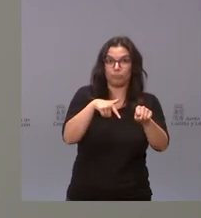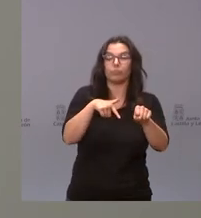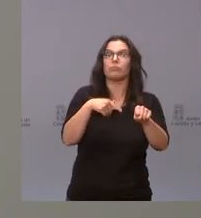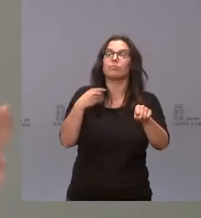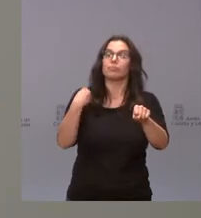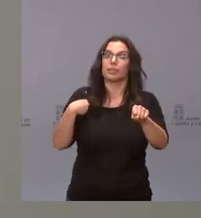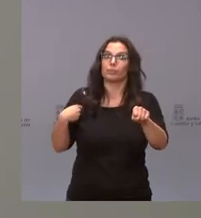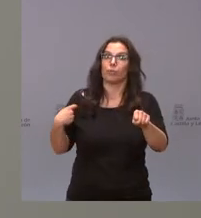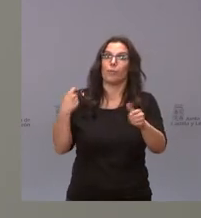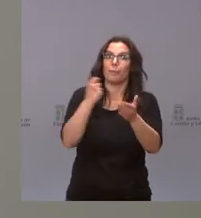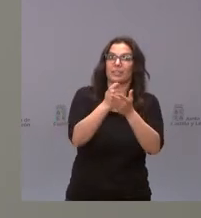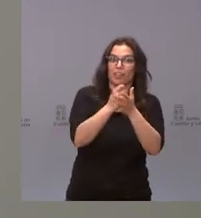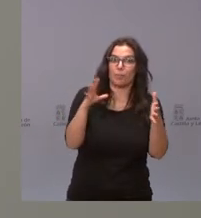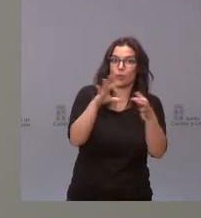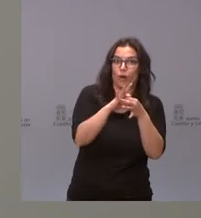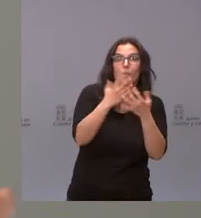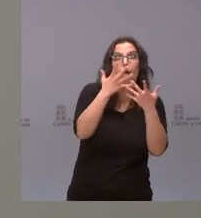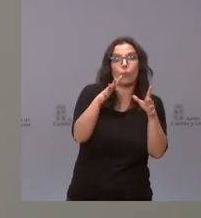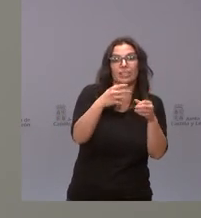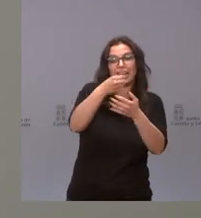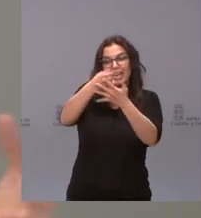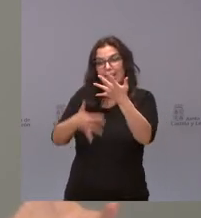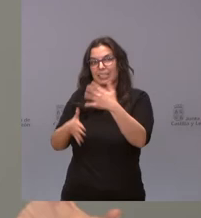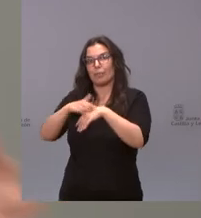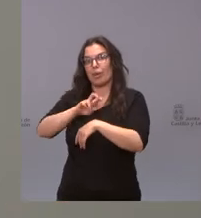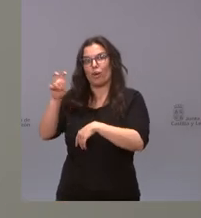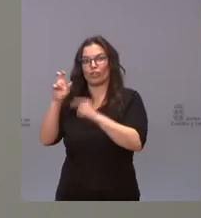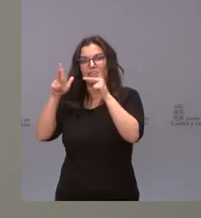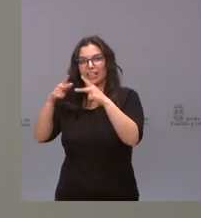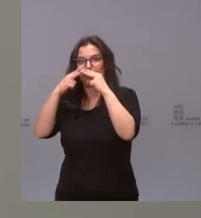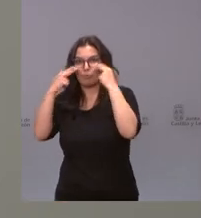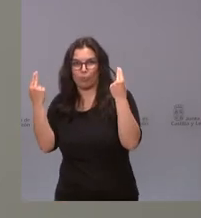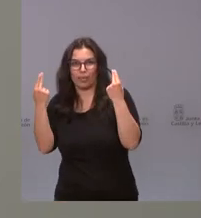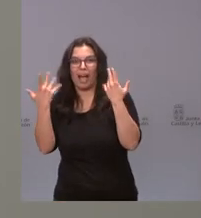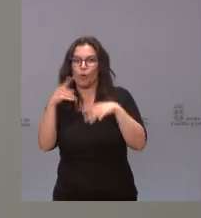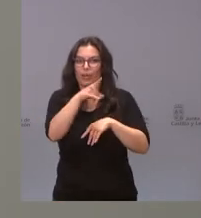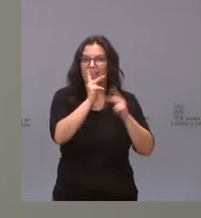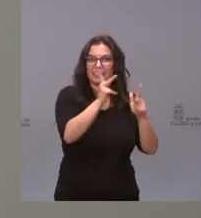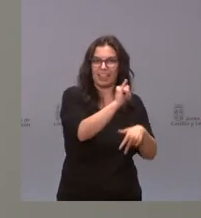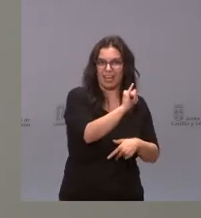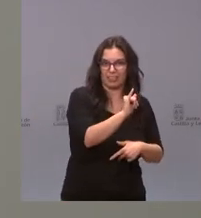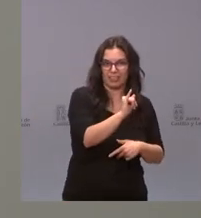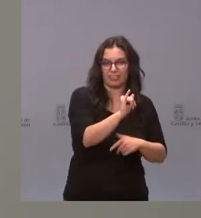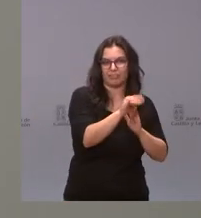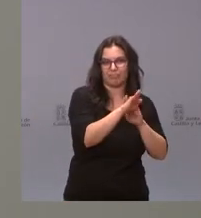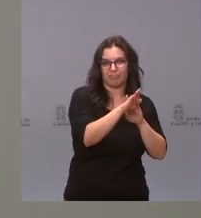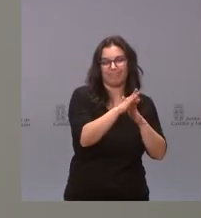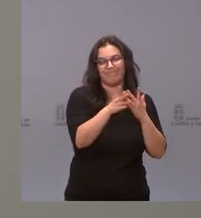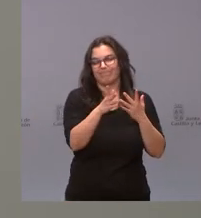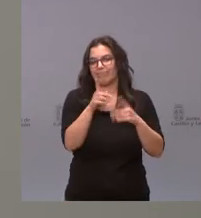centro y sin embargo estar en lista de espera pues de una residencia pública o de una residencia que tiene plazas concertadas